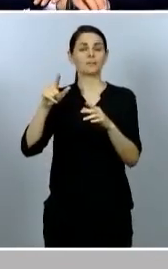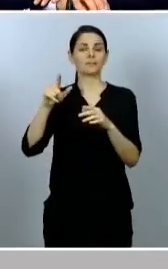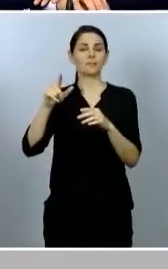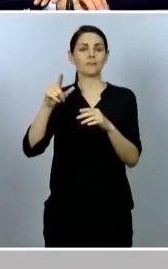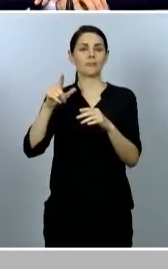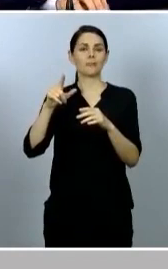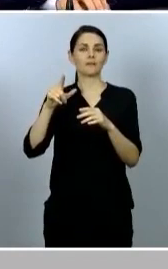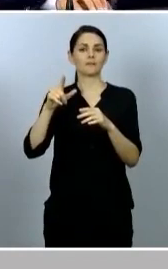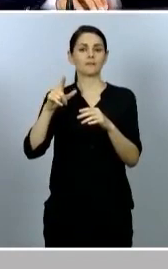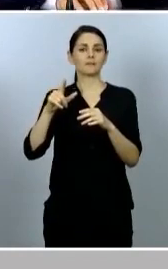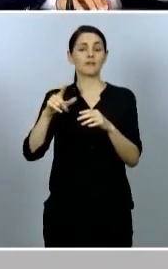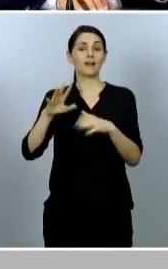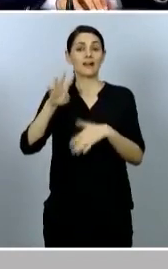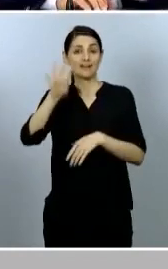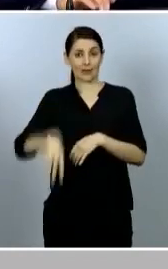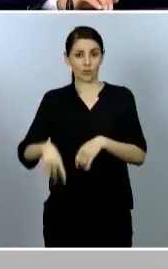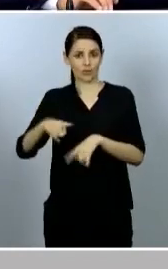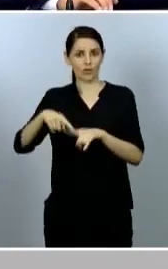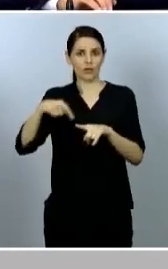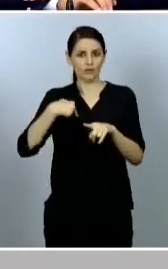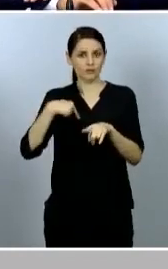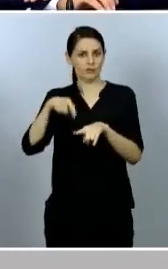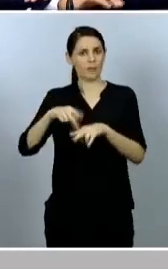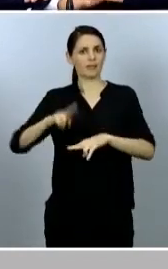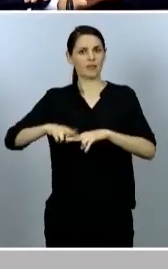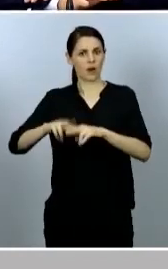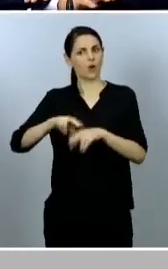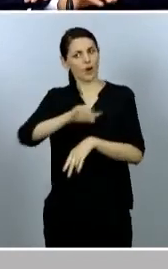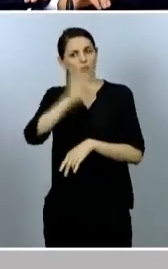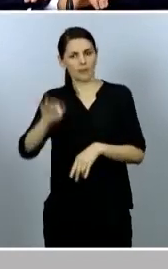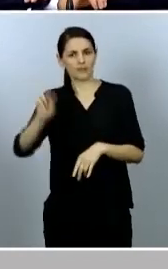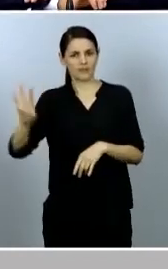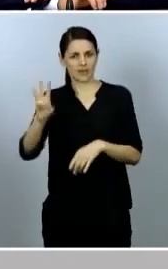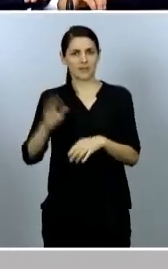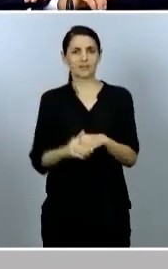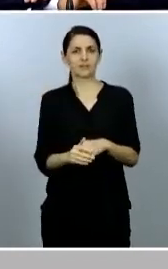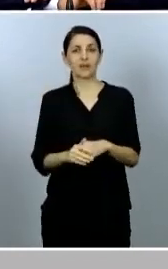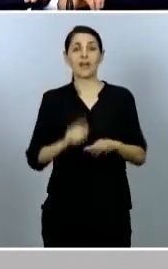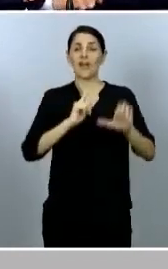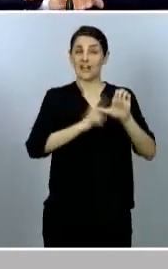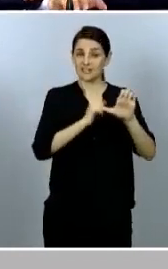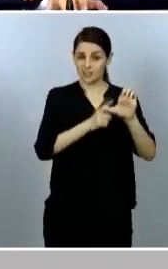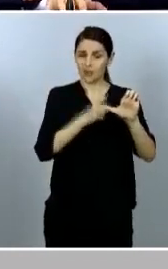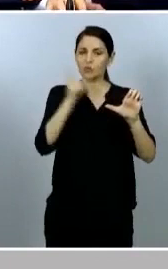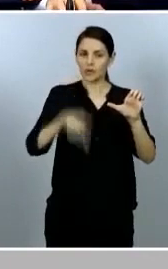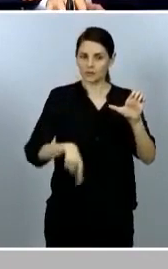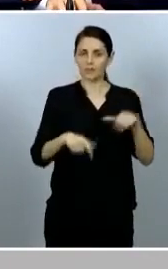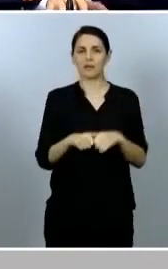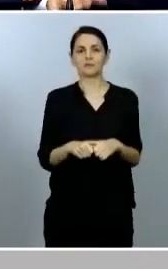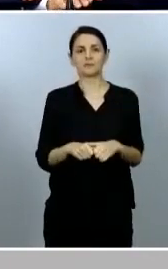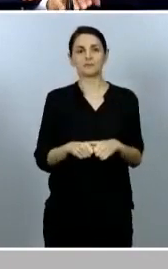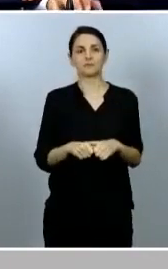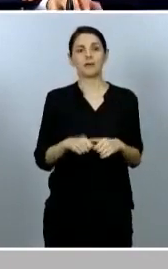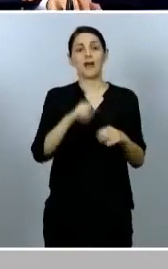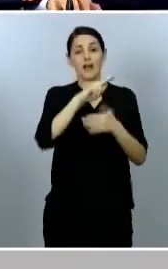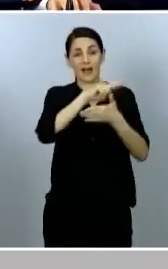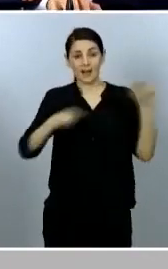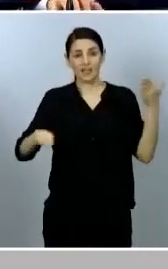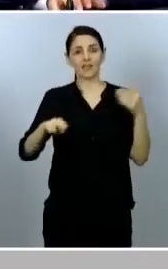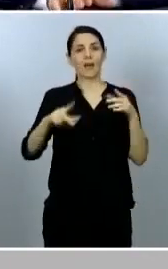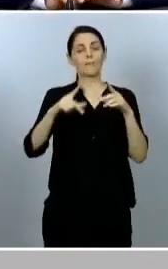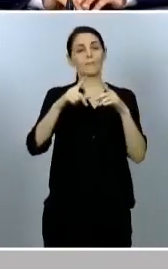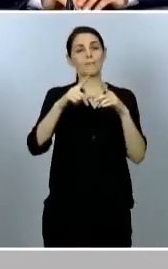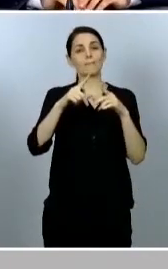Cataluña, Extremadura, las dos provincias, Galicia, cuatro provincias, La Rioja, Navarra, Mirilla,